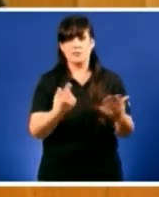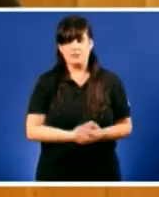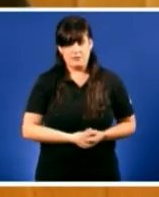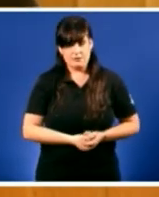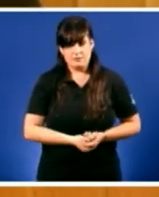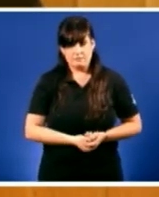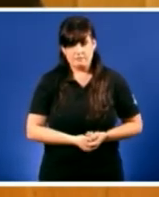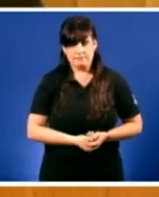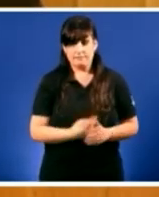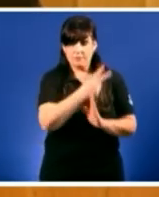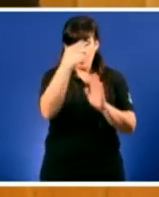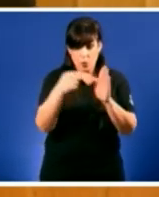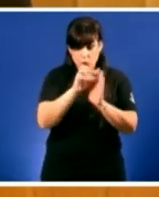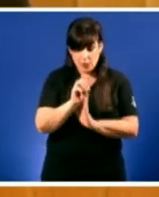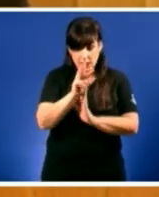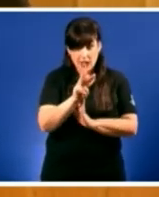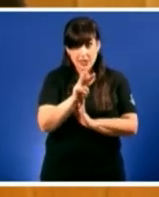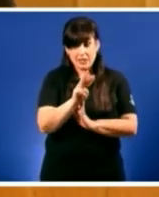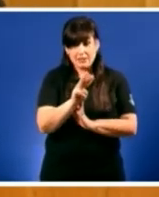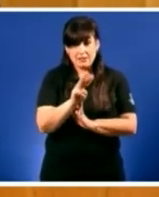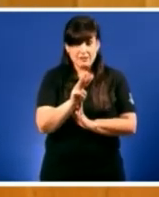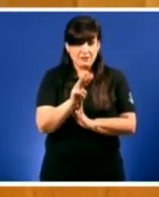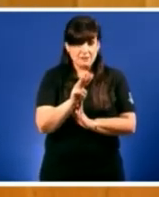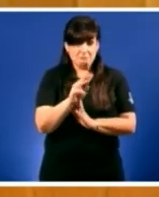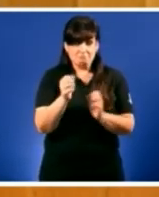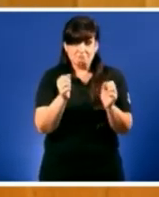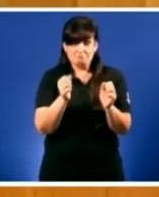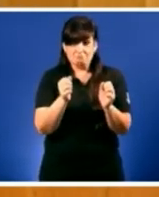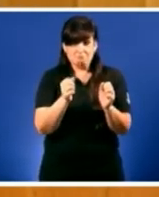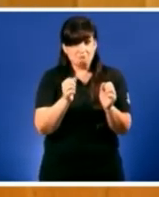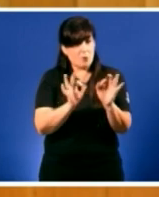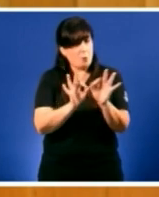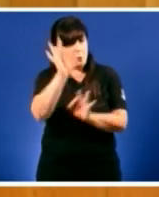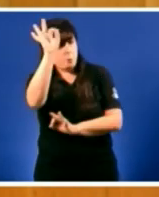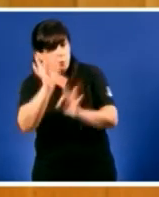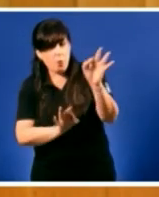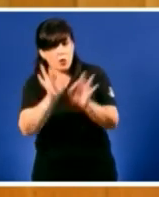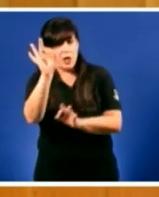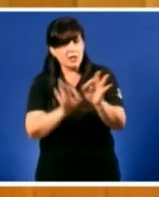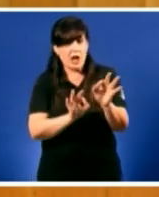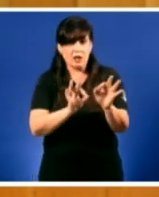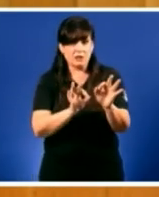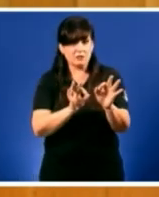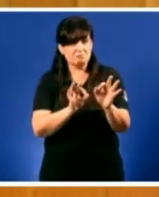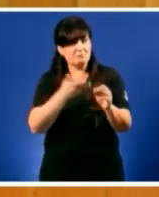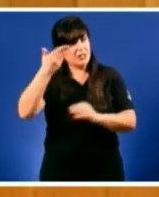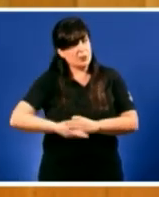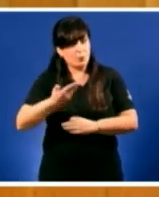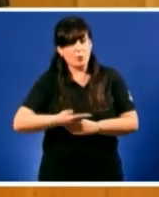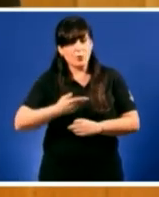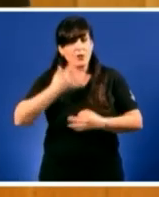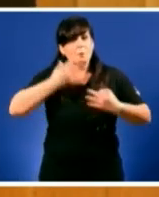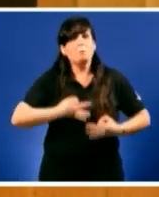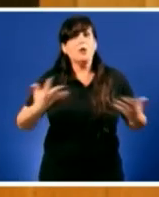o 23,8% da poboación galega atopábase en risco de pobreza ou de exclusión social.